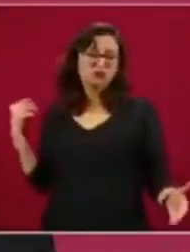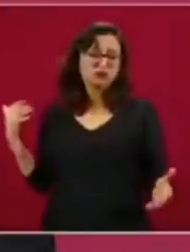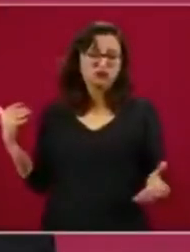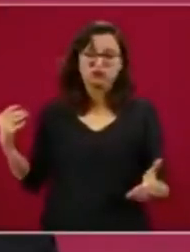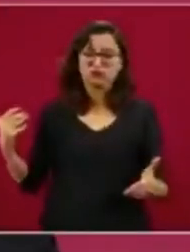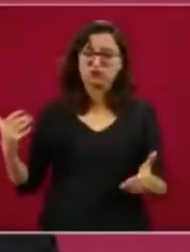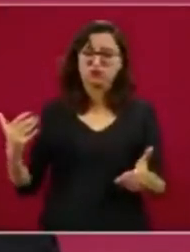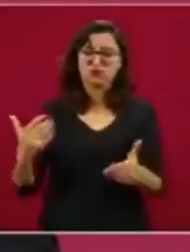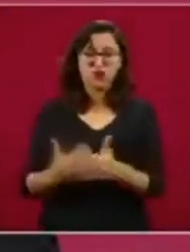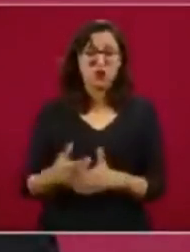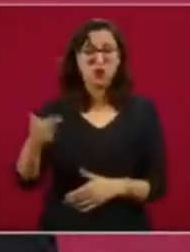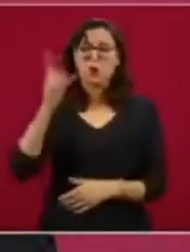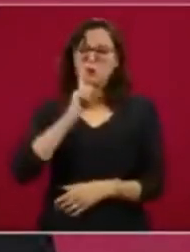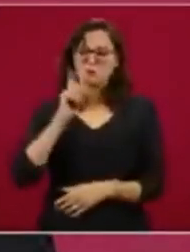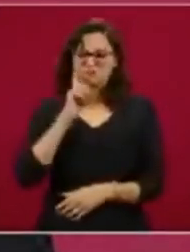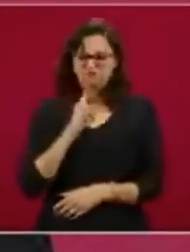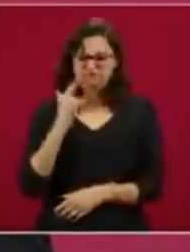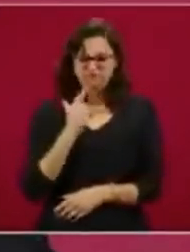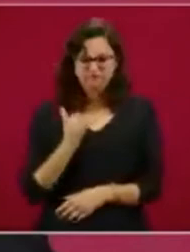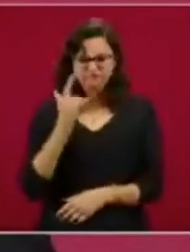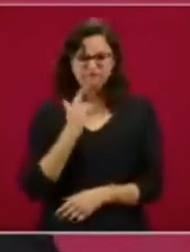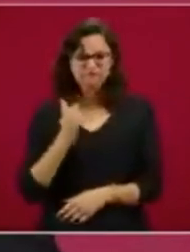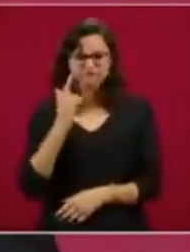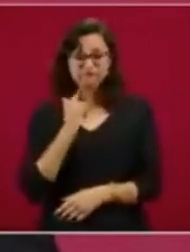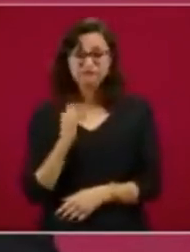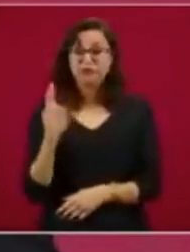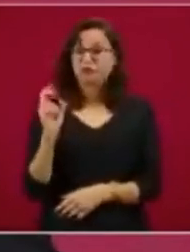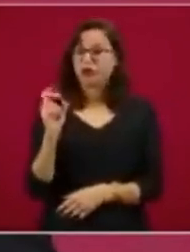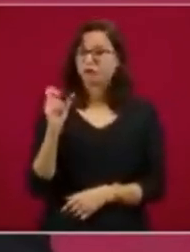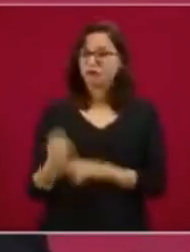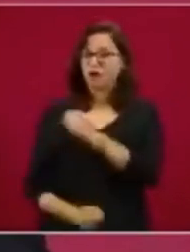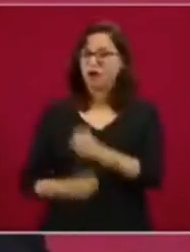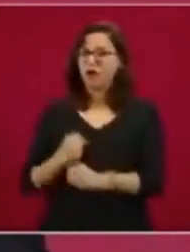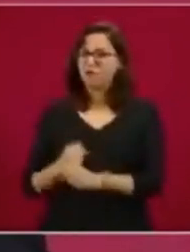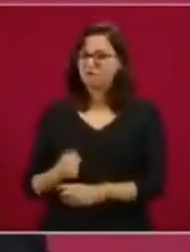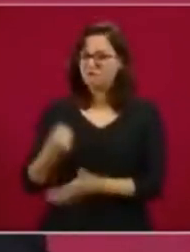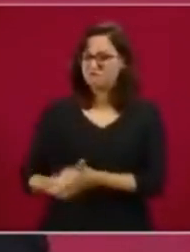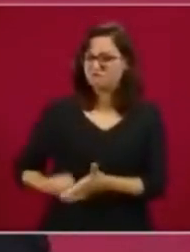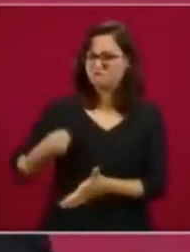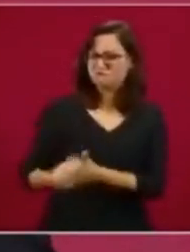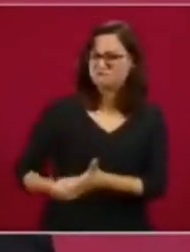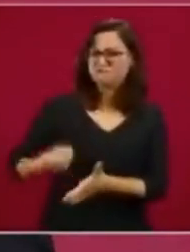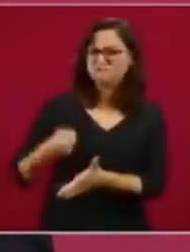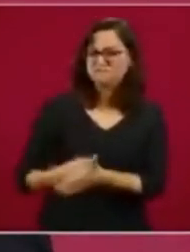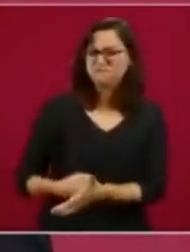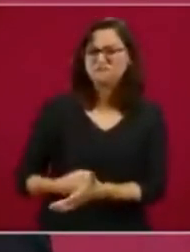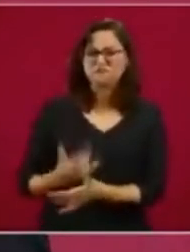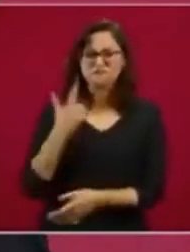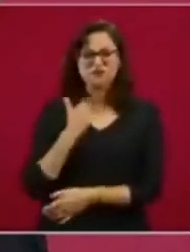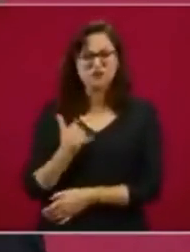mujer de lucha, se va 30 años luchando por